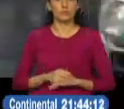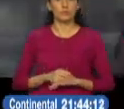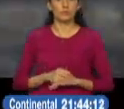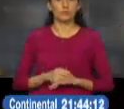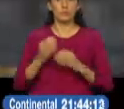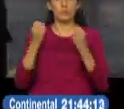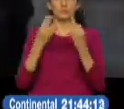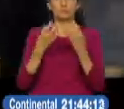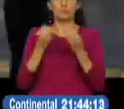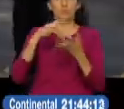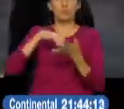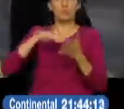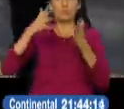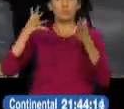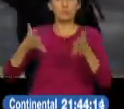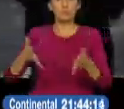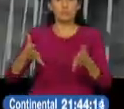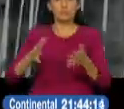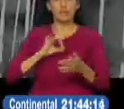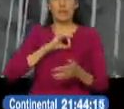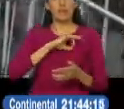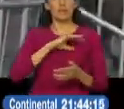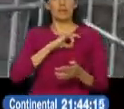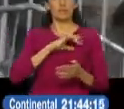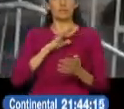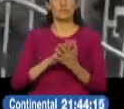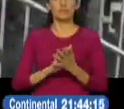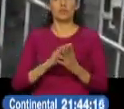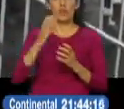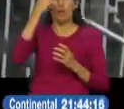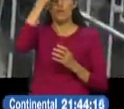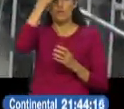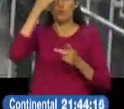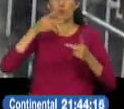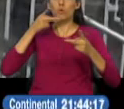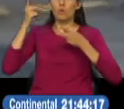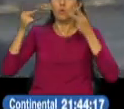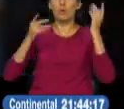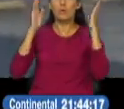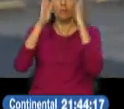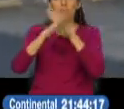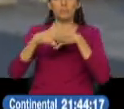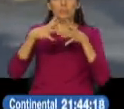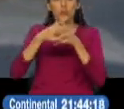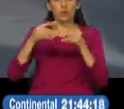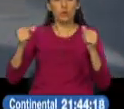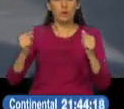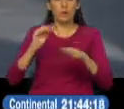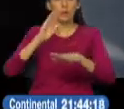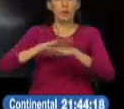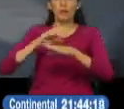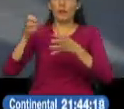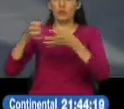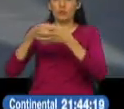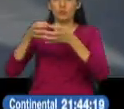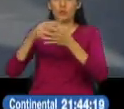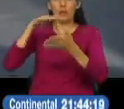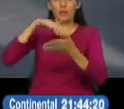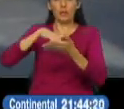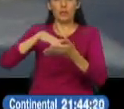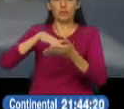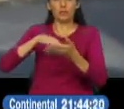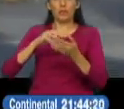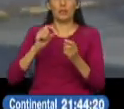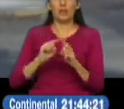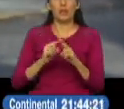miles de estudiantes se tomaron las calles de Santiago en Chile en demanda de una educación pública gratuita y de calidad la convocatoria la hizo la confederación de estudiantes tras